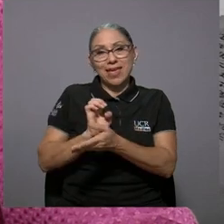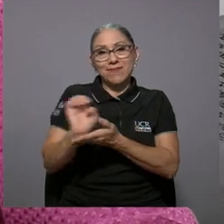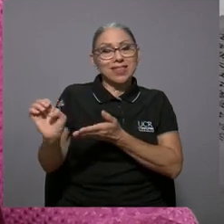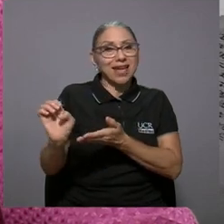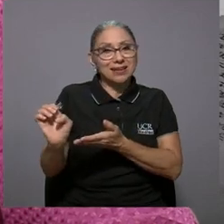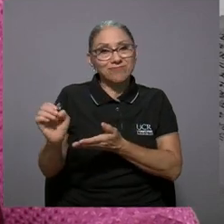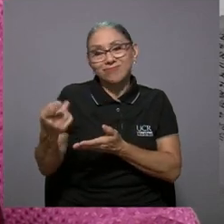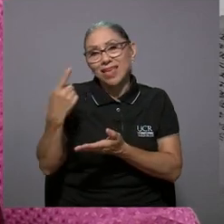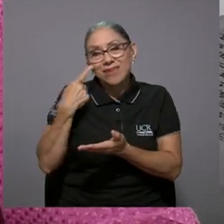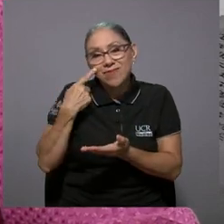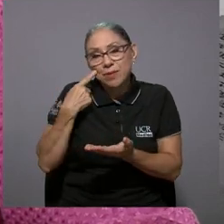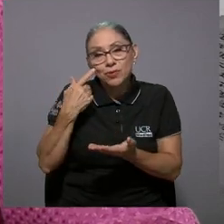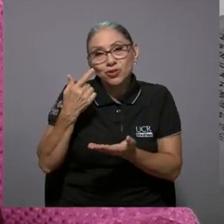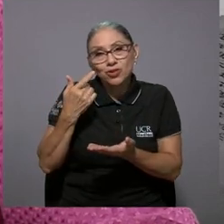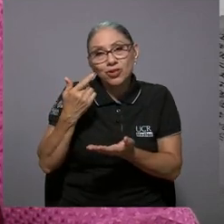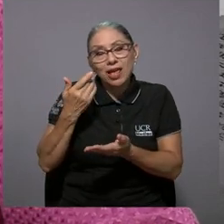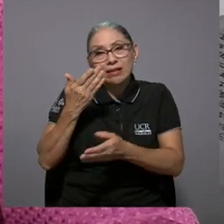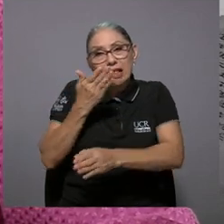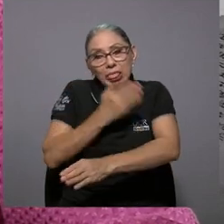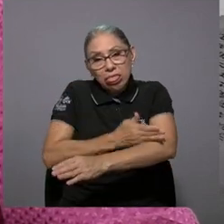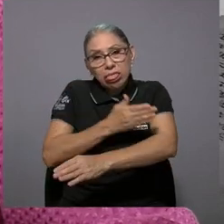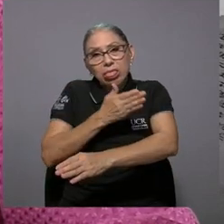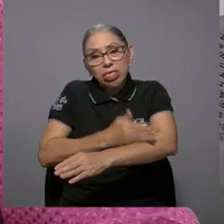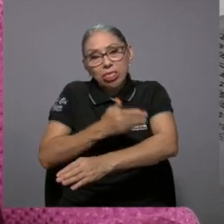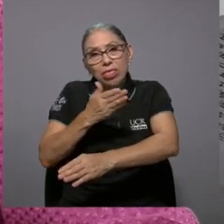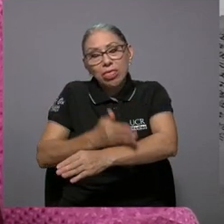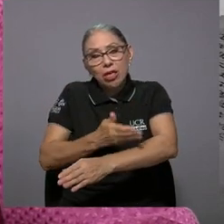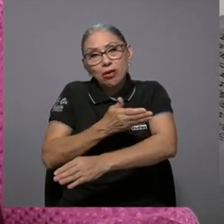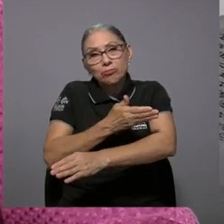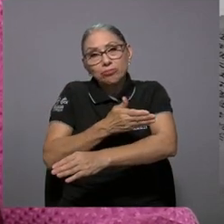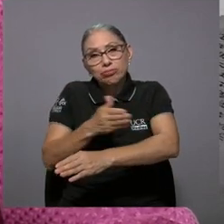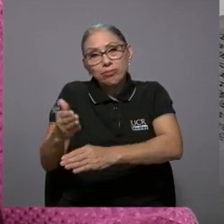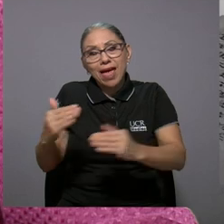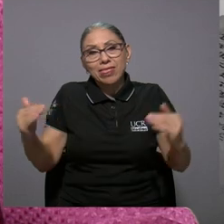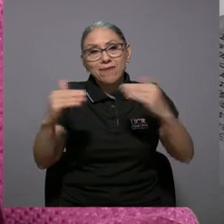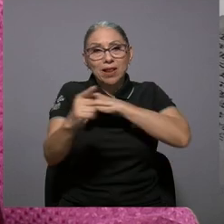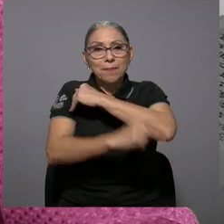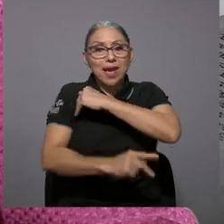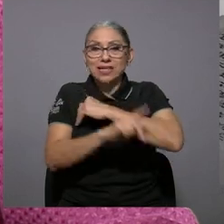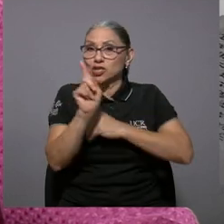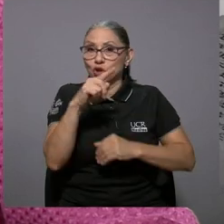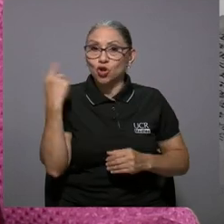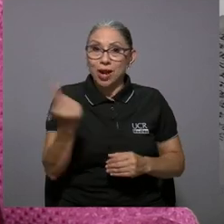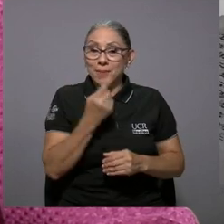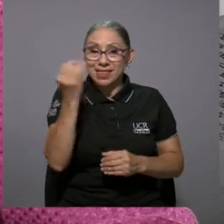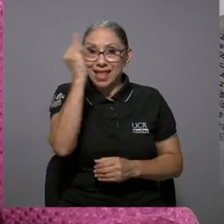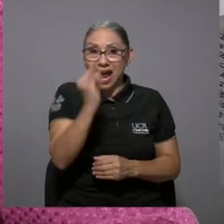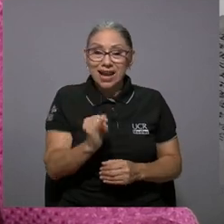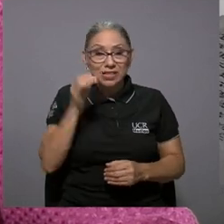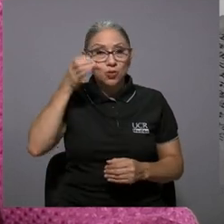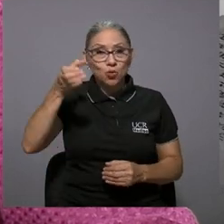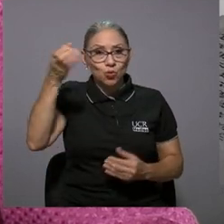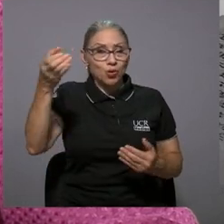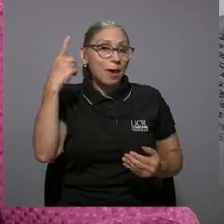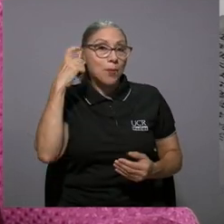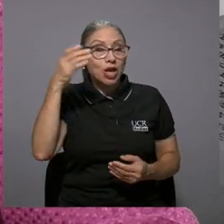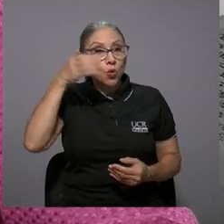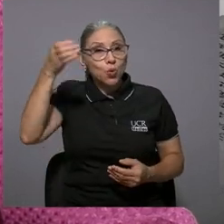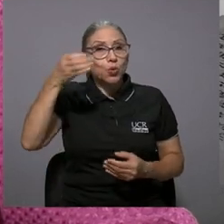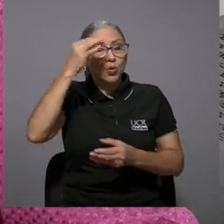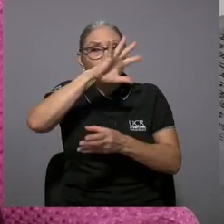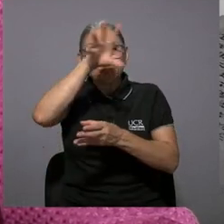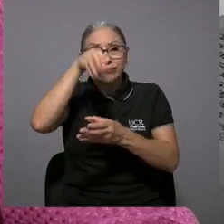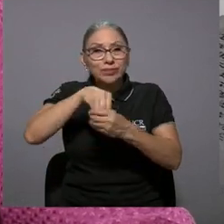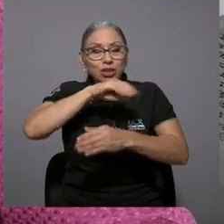cosas, inevitablemente vemos que hay un deterioro a nivel país, no solamente